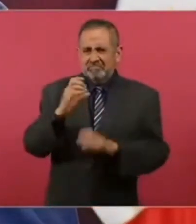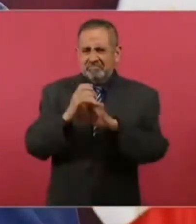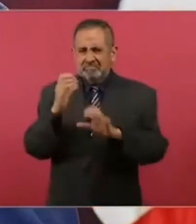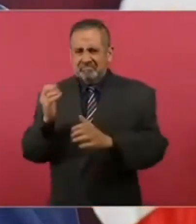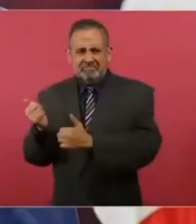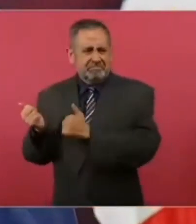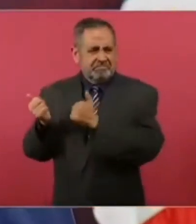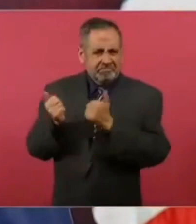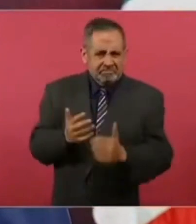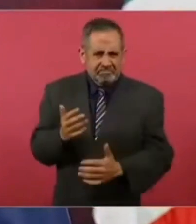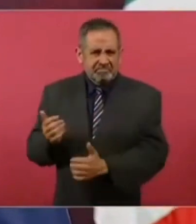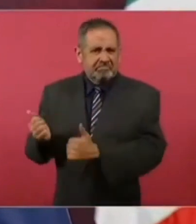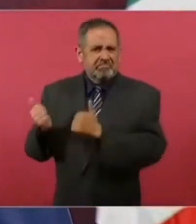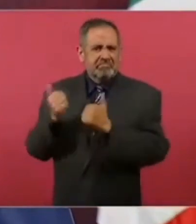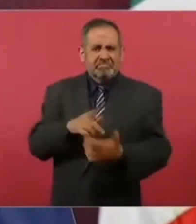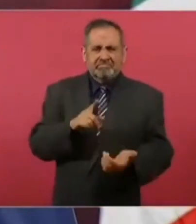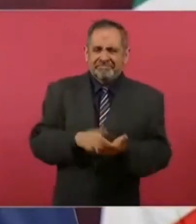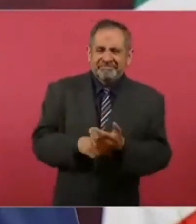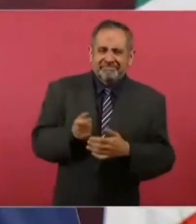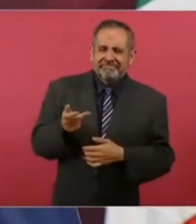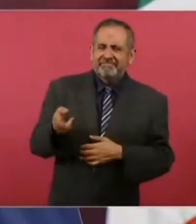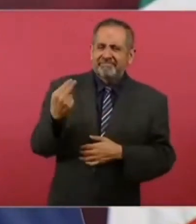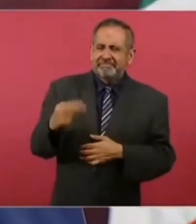las llamadas panzonas,